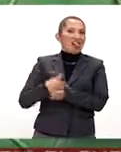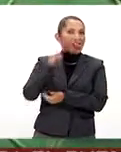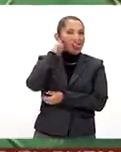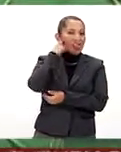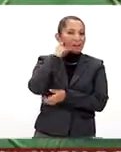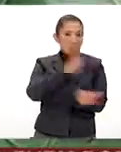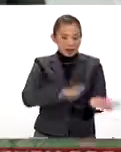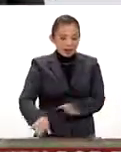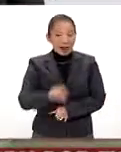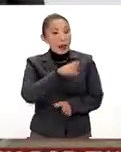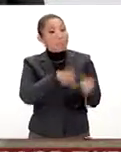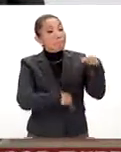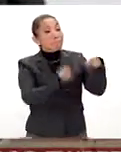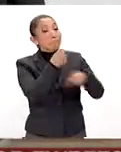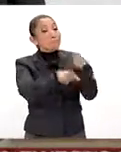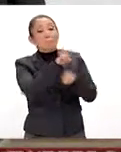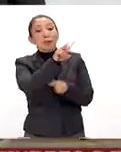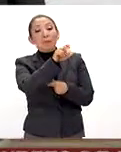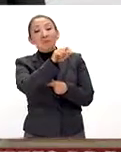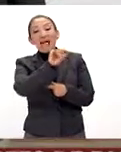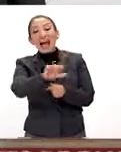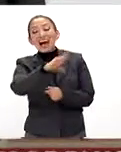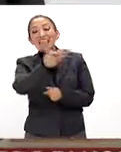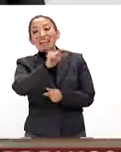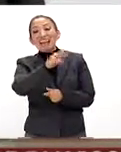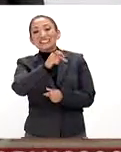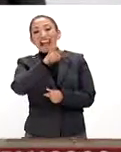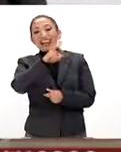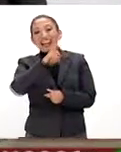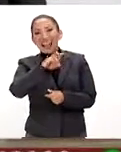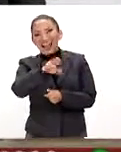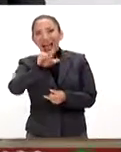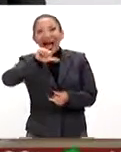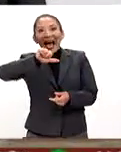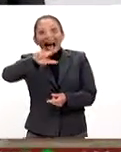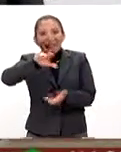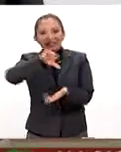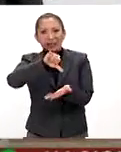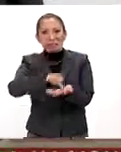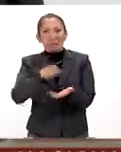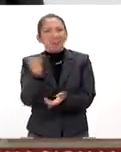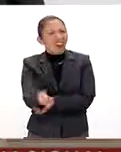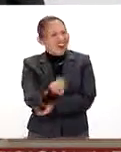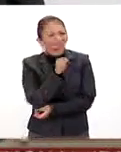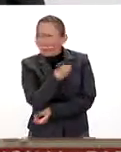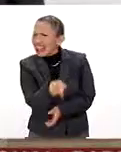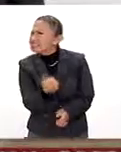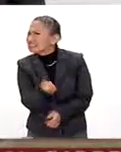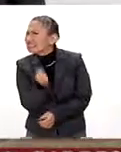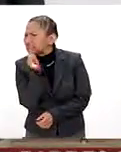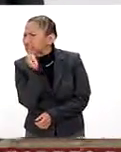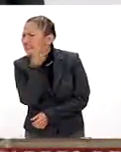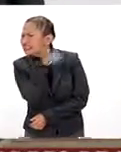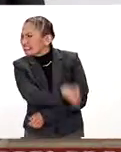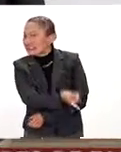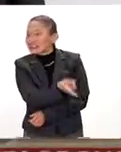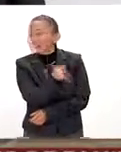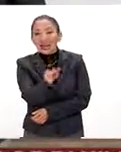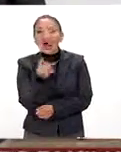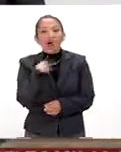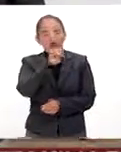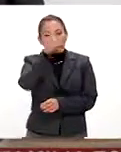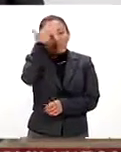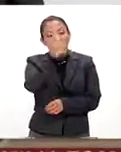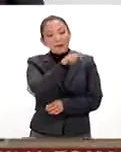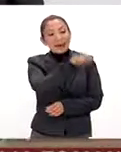chacharear al centro. Es una frase habitual en nuestra habla cotidiana, ¿no? Y es que, aunque todos la ubiquemos, otros menos saben